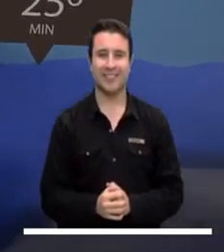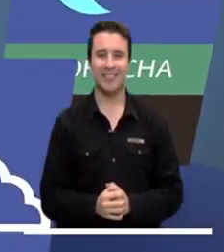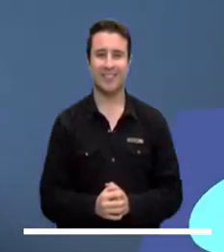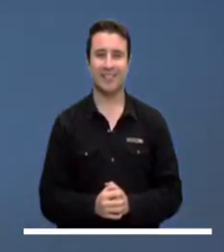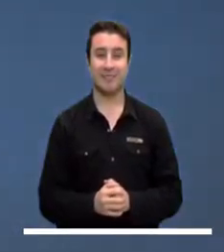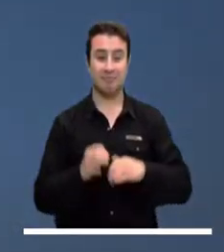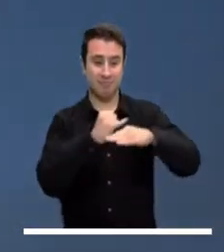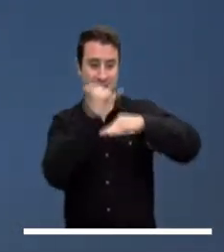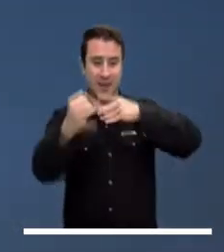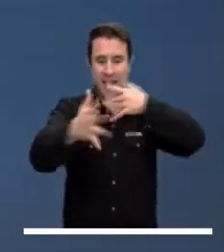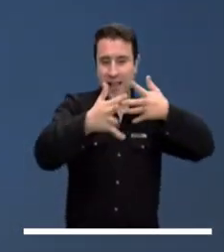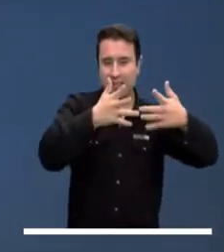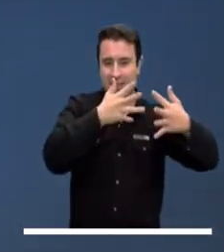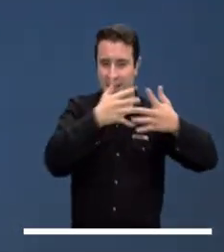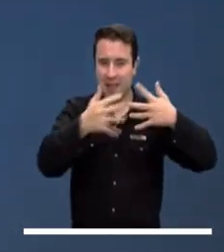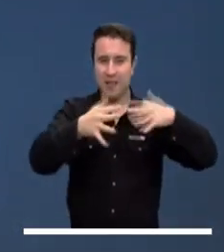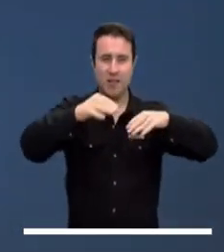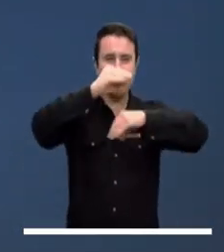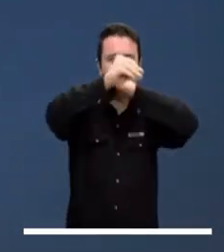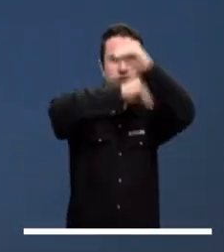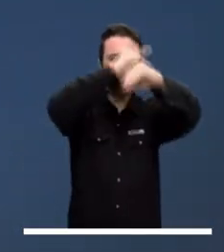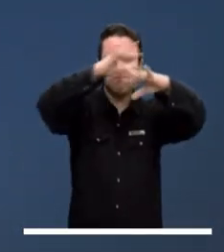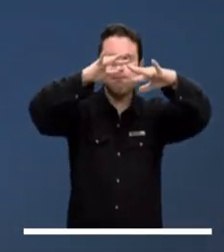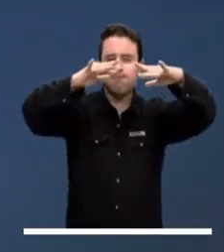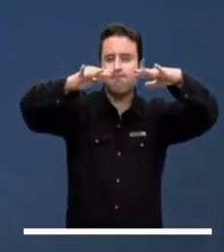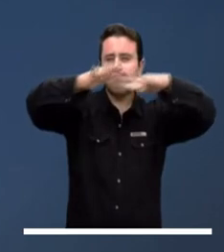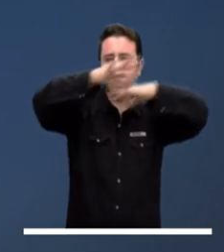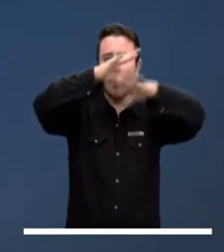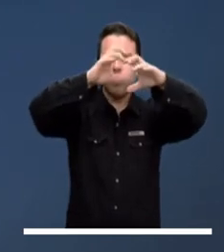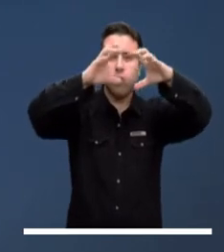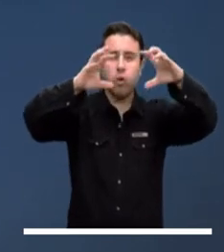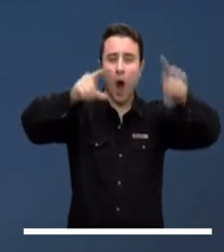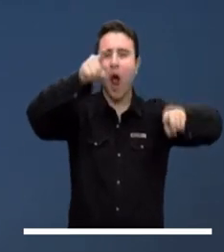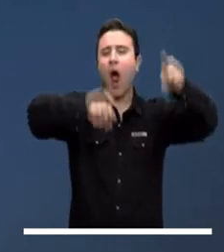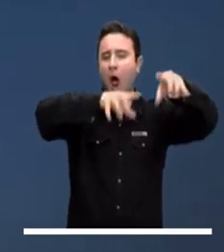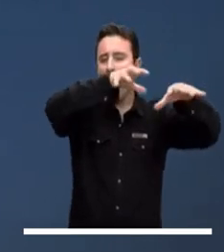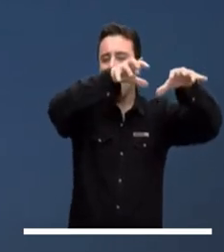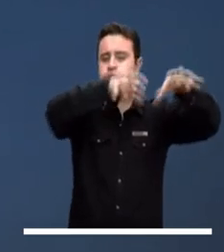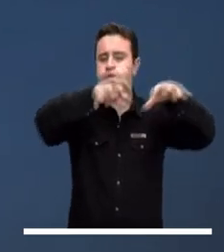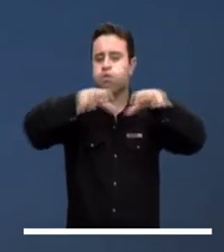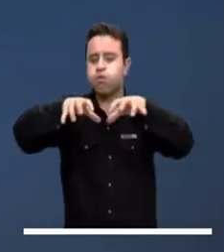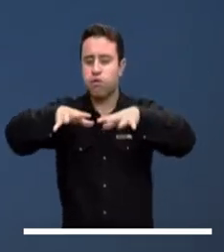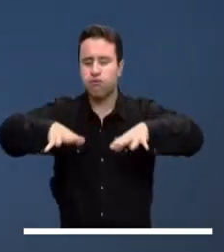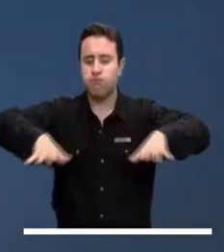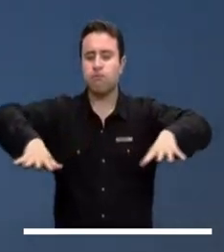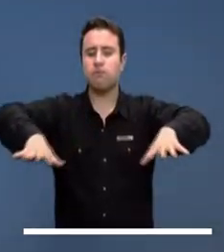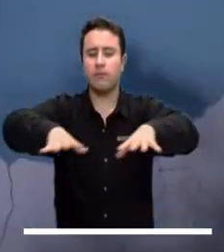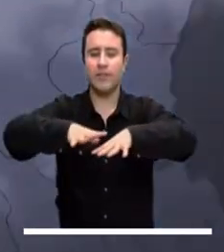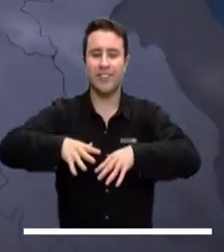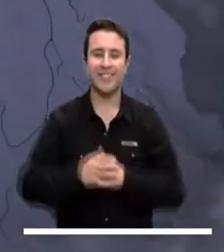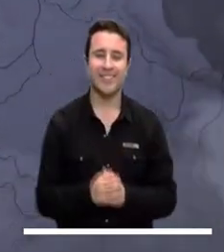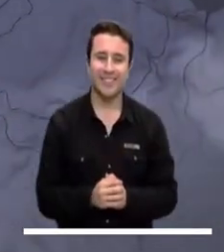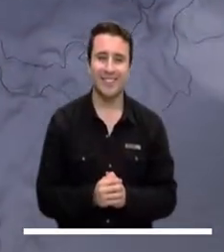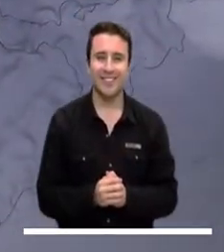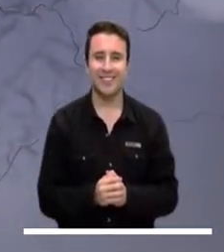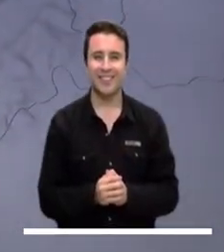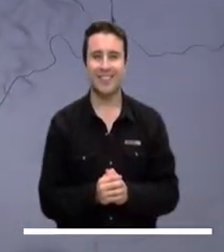En las islas de San Andrés y Providencia las nubes se tomarán el cielo, lo que puede provocar lluvias de variada intensidad en la región.